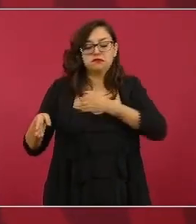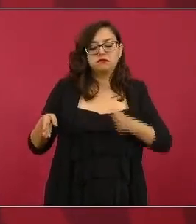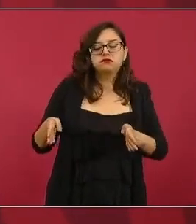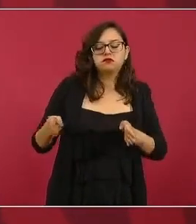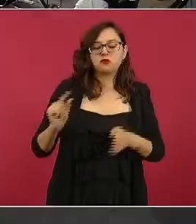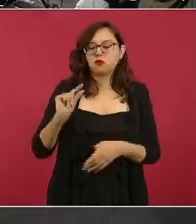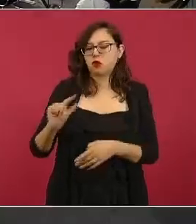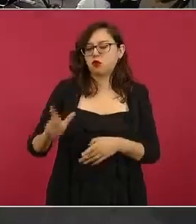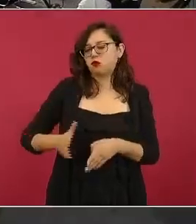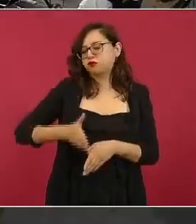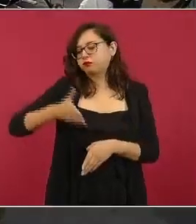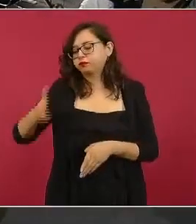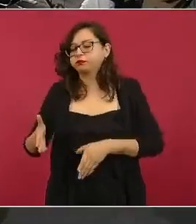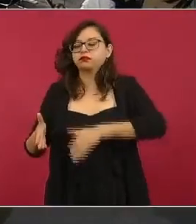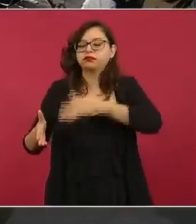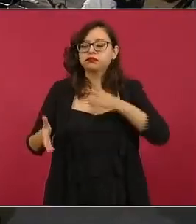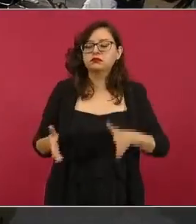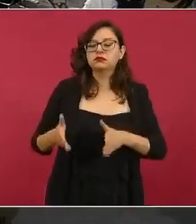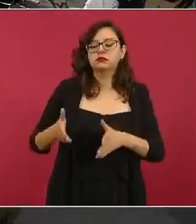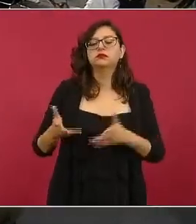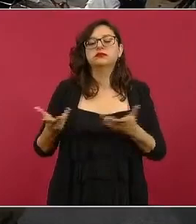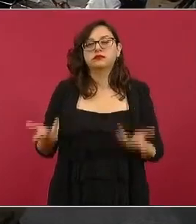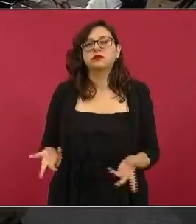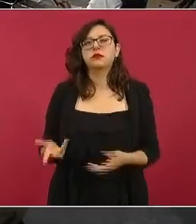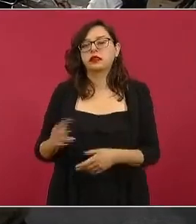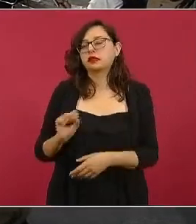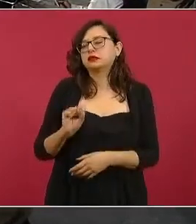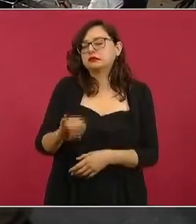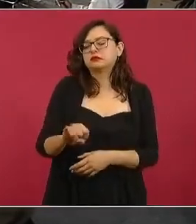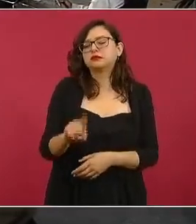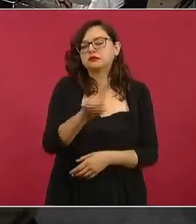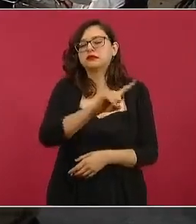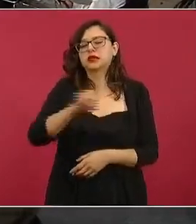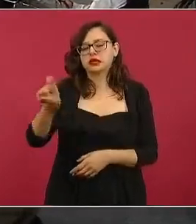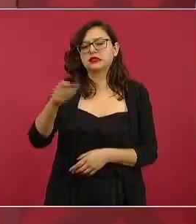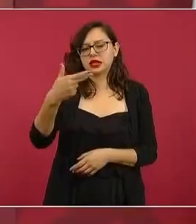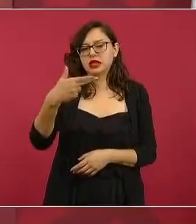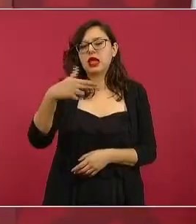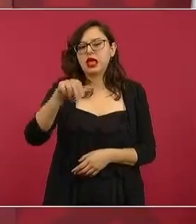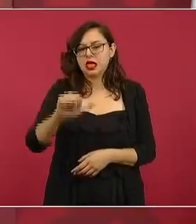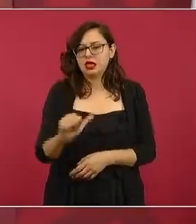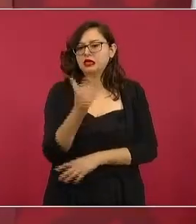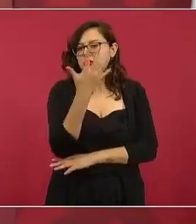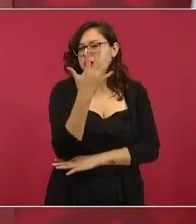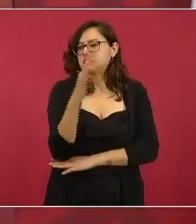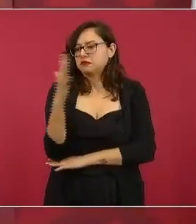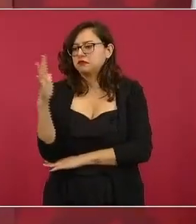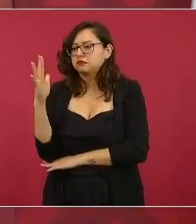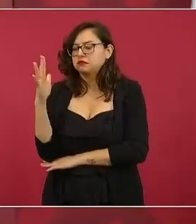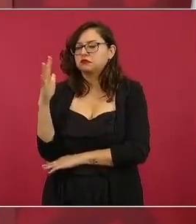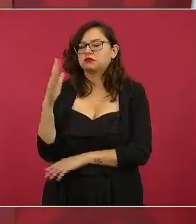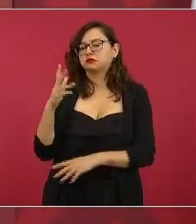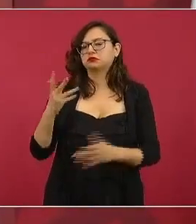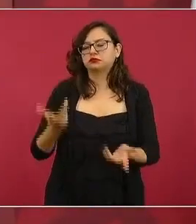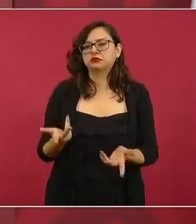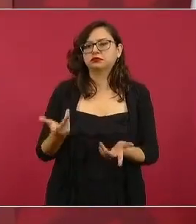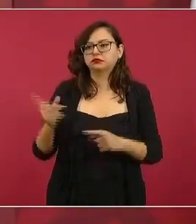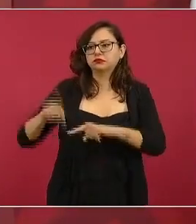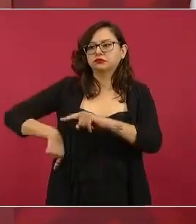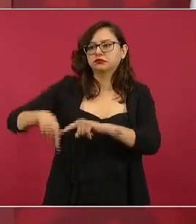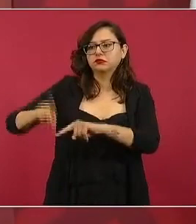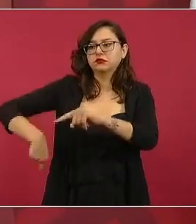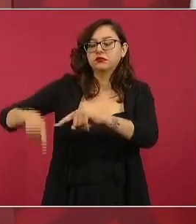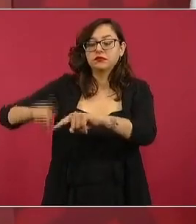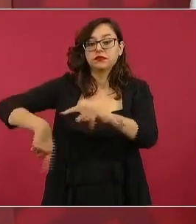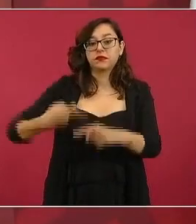impactando 100 hectáreas y no de monte alto ni de